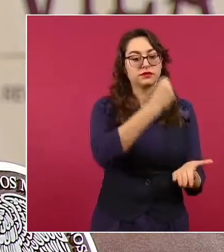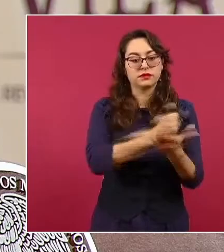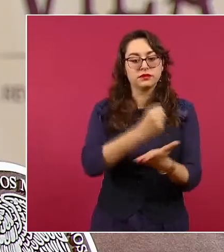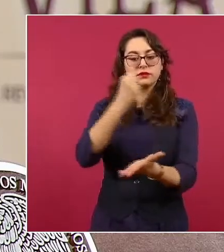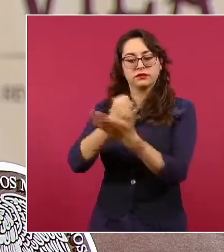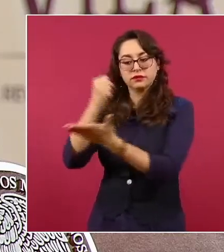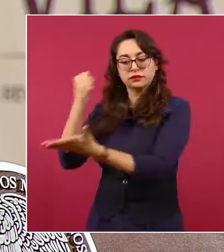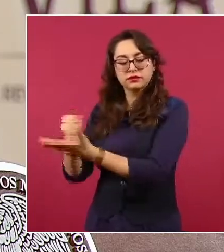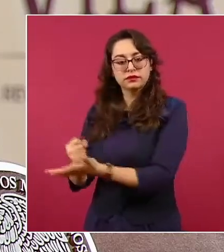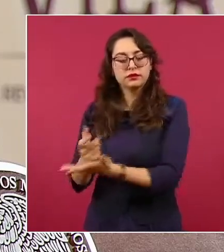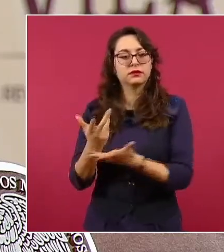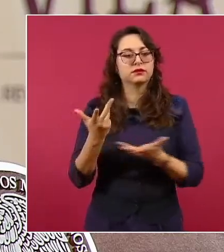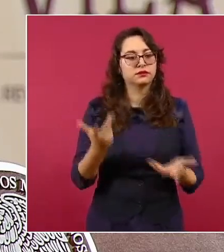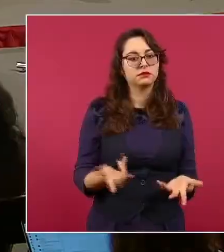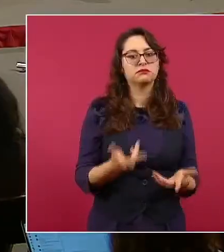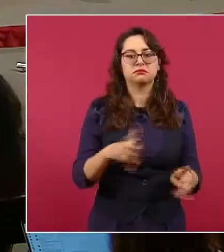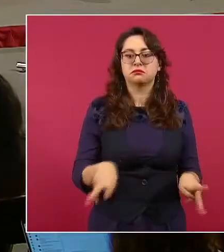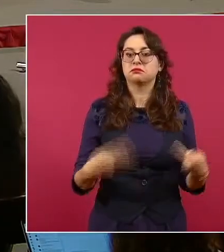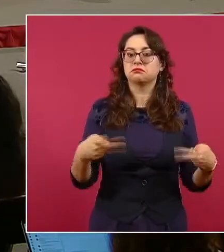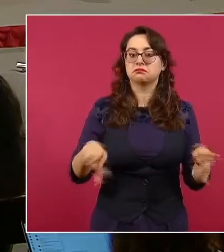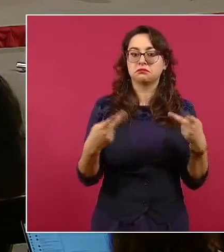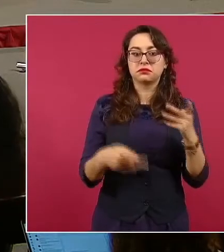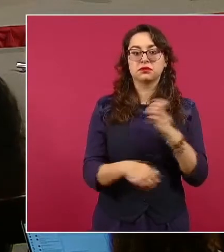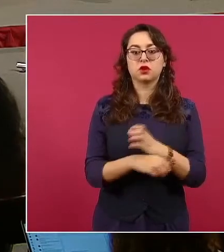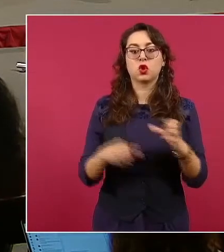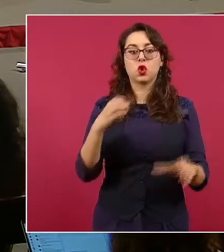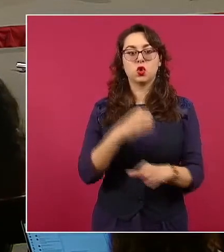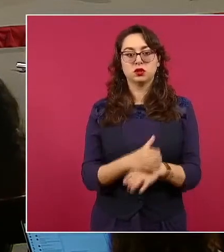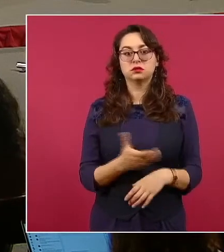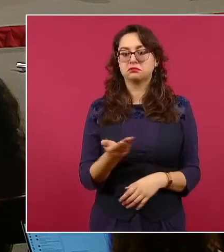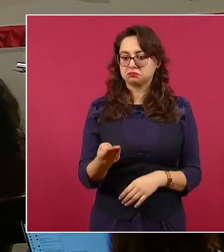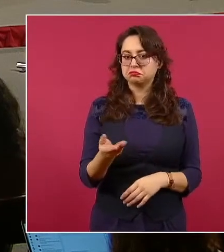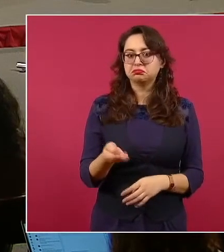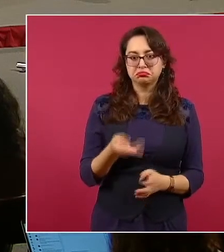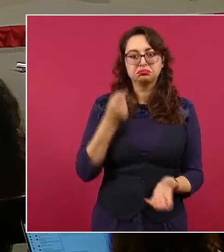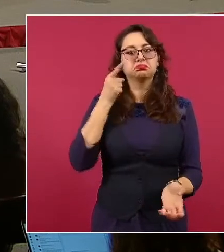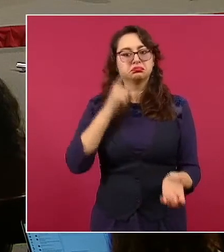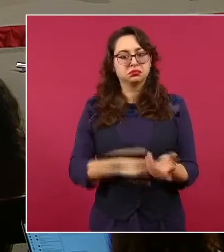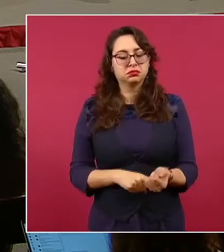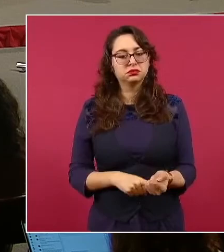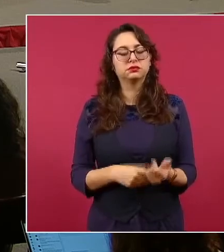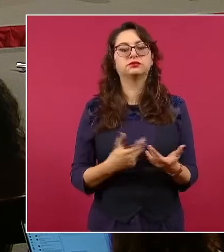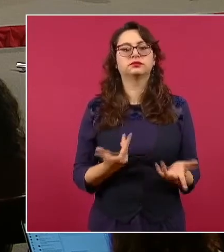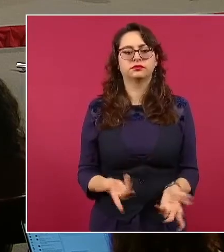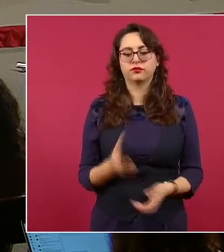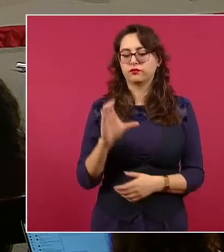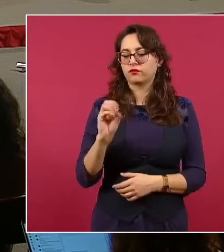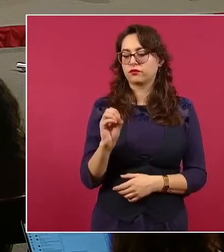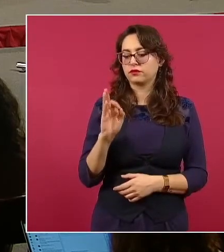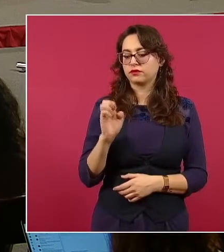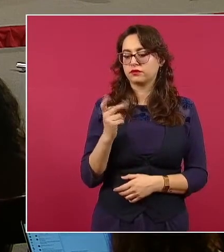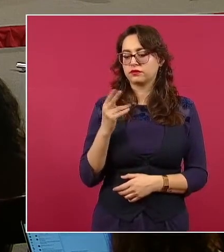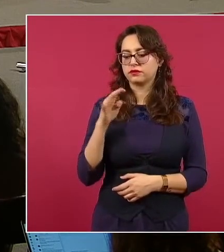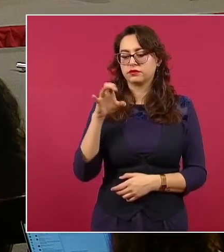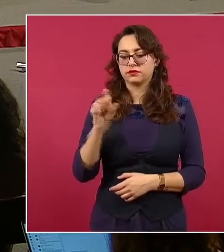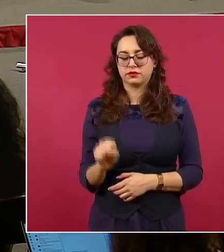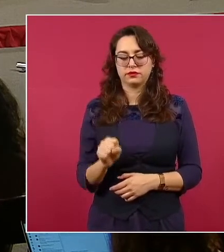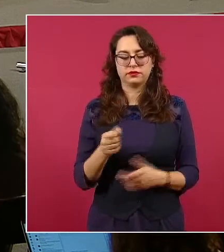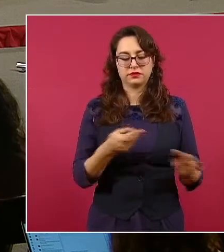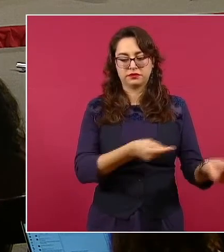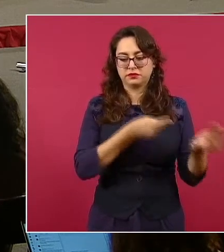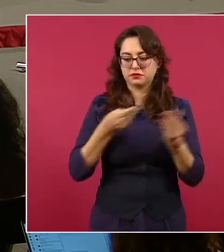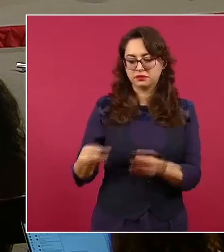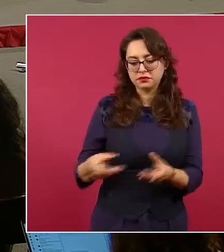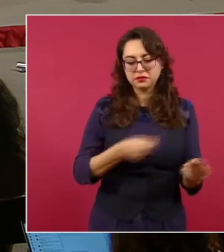Correspondiente a 11 empresas que ingresaron a COFEPRIS entre el 3 y el 30